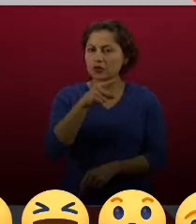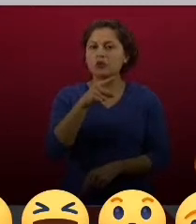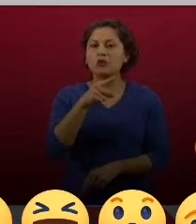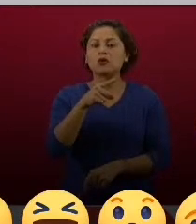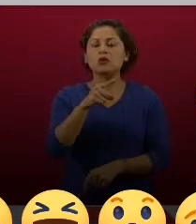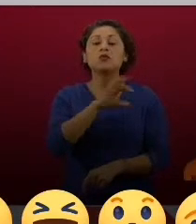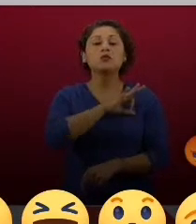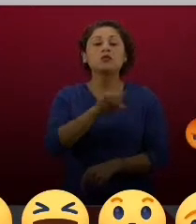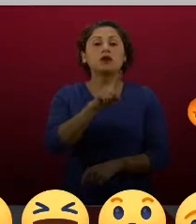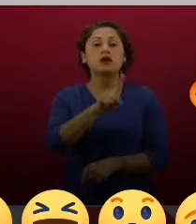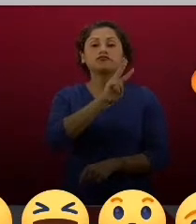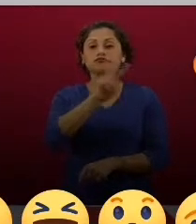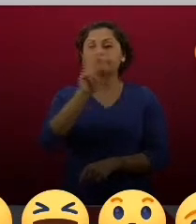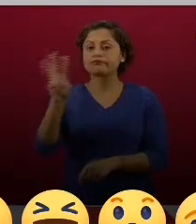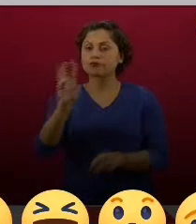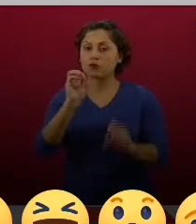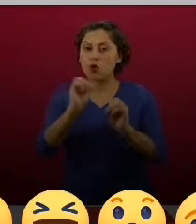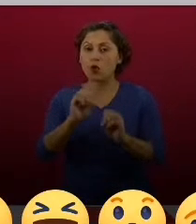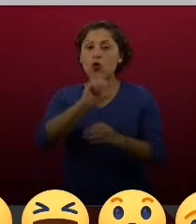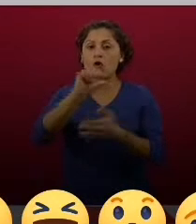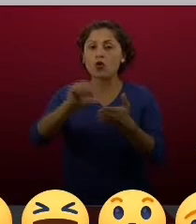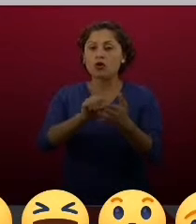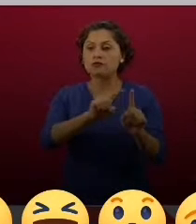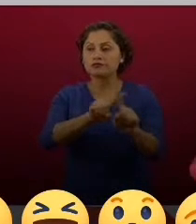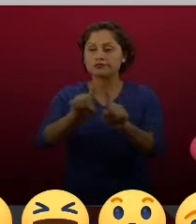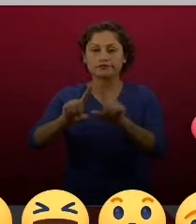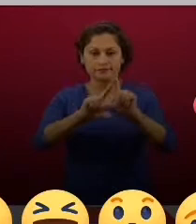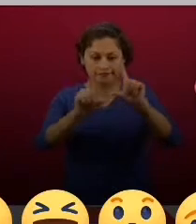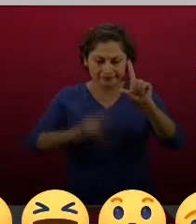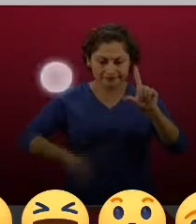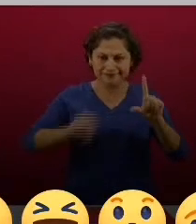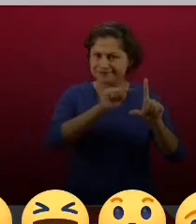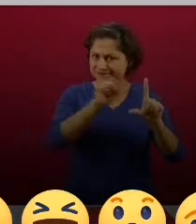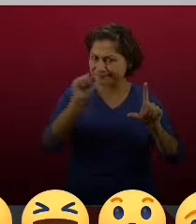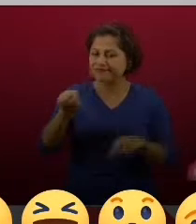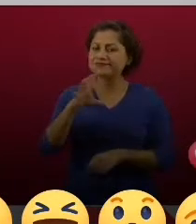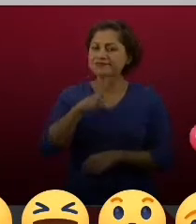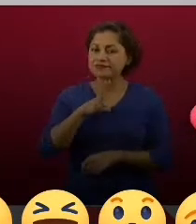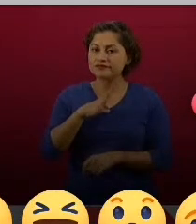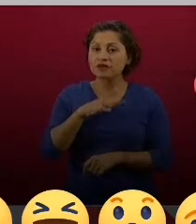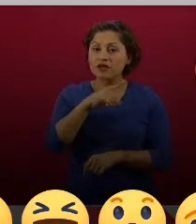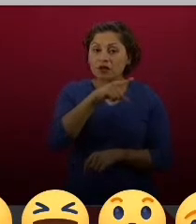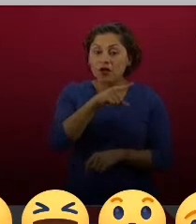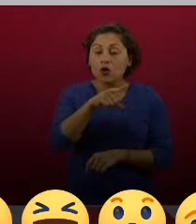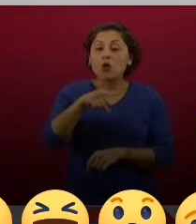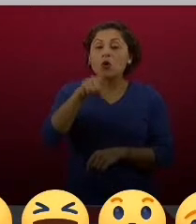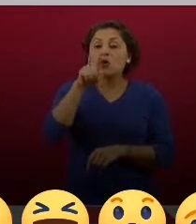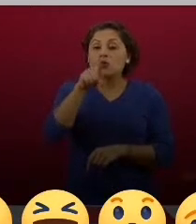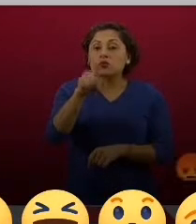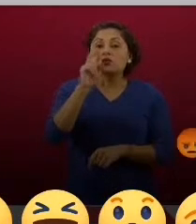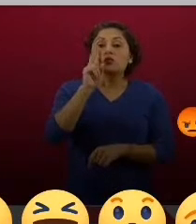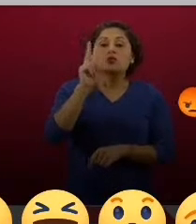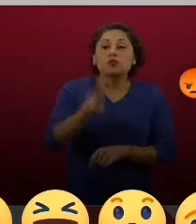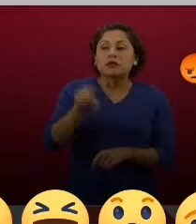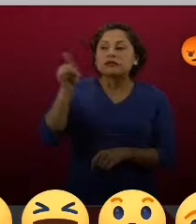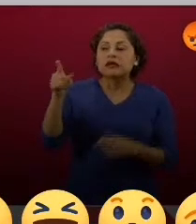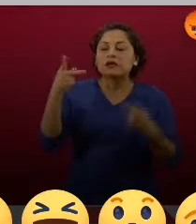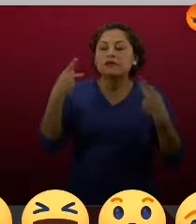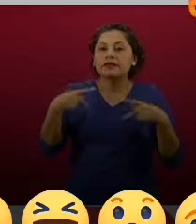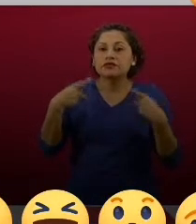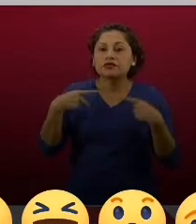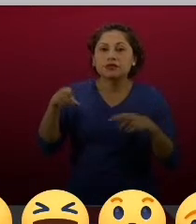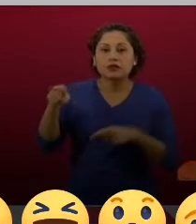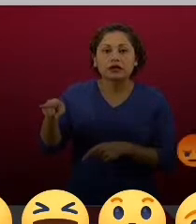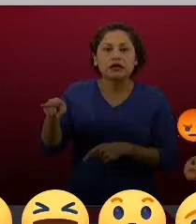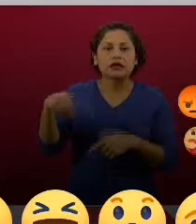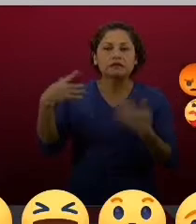servicios del Instituto. Quien haga eso, por favor, pueden denunciarlo porque nosotros vamos a investigar